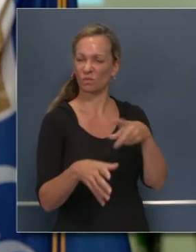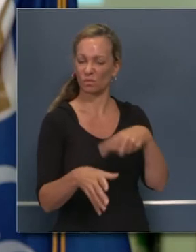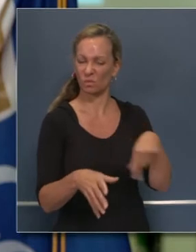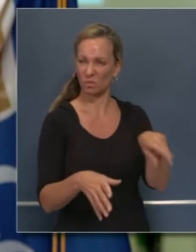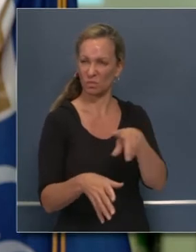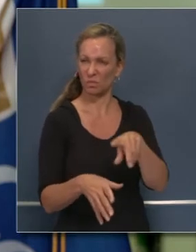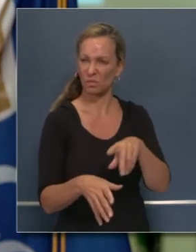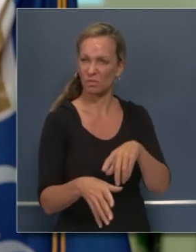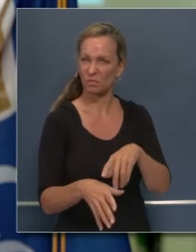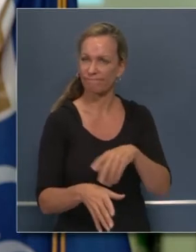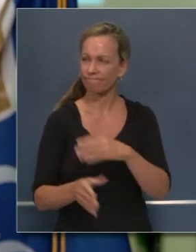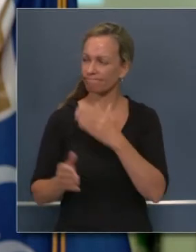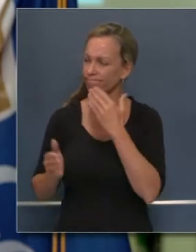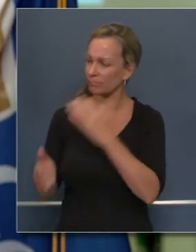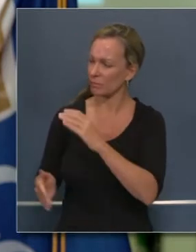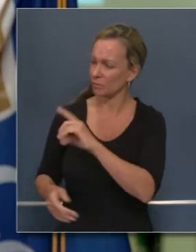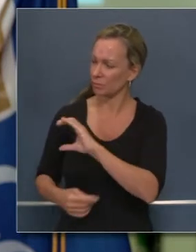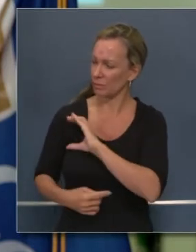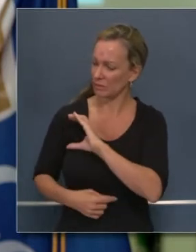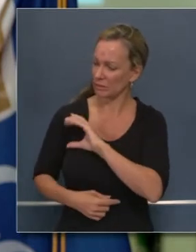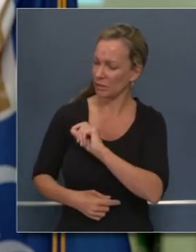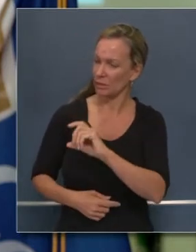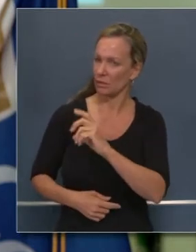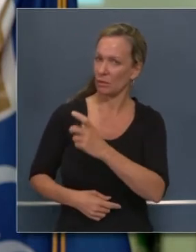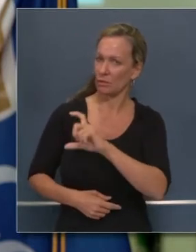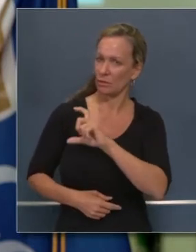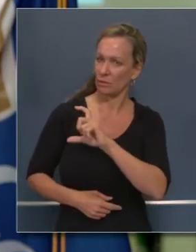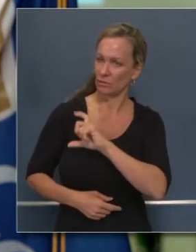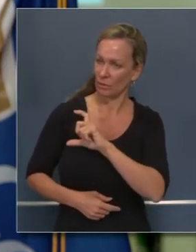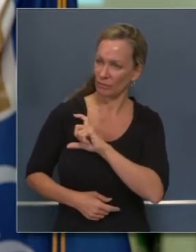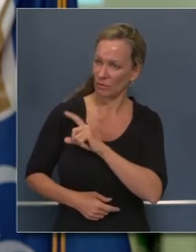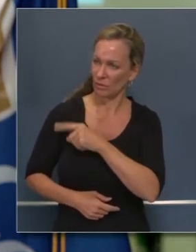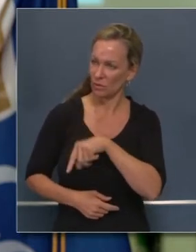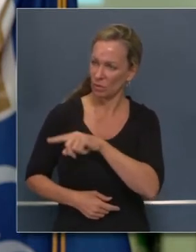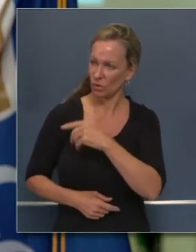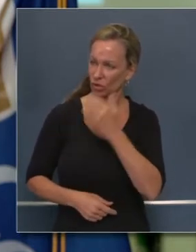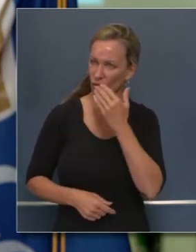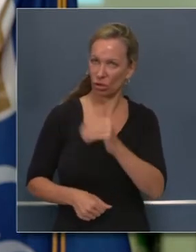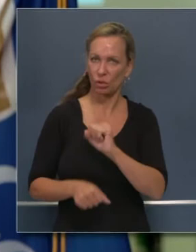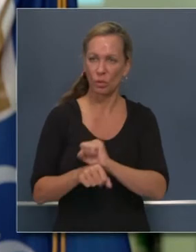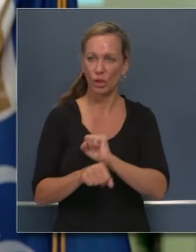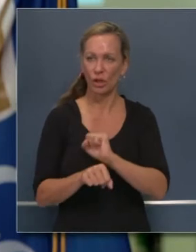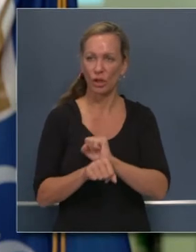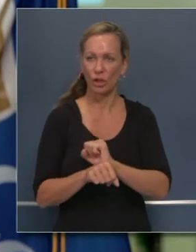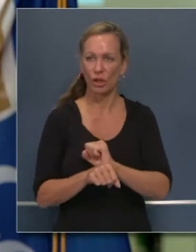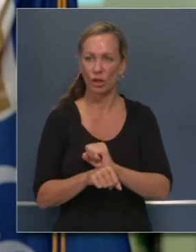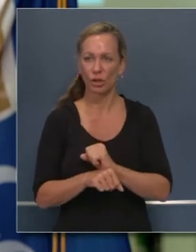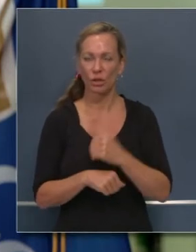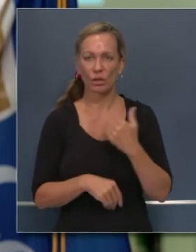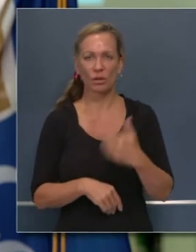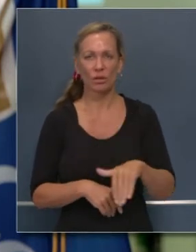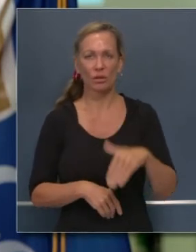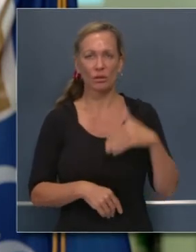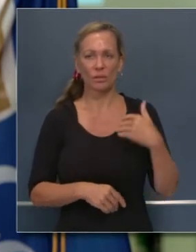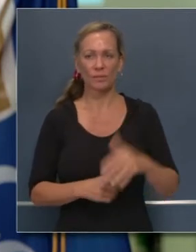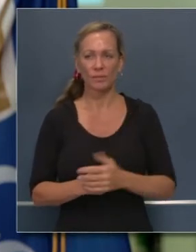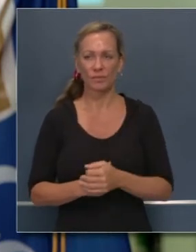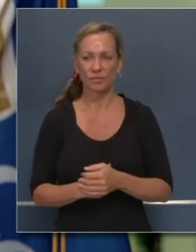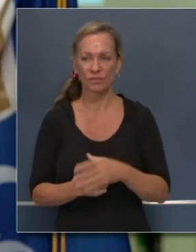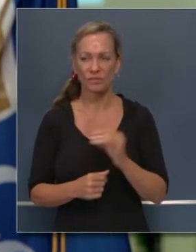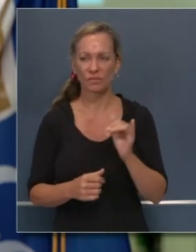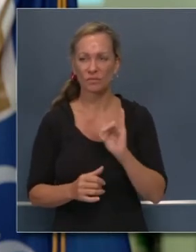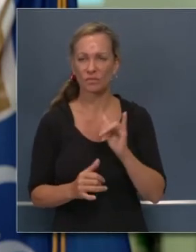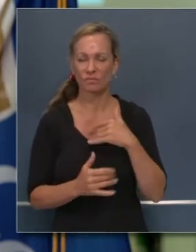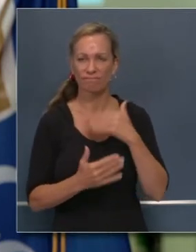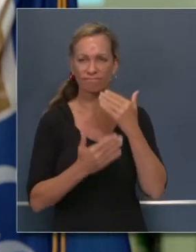repugnante. Quiero agradecer al sistema de alguaciles y la policía local y también operadores de los refugios, también los